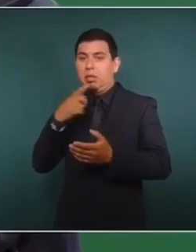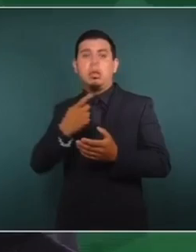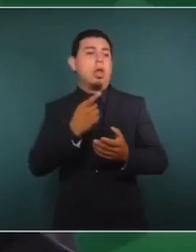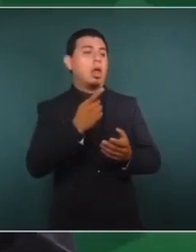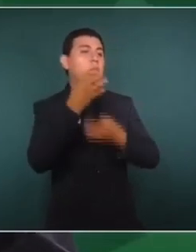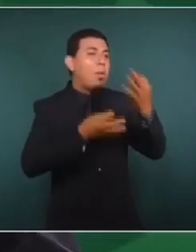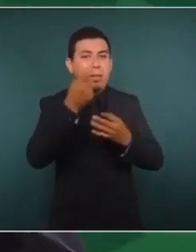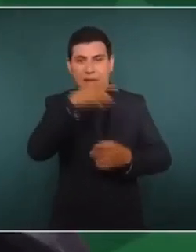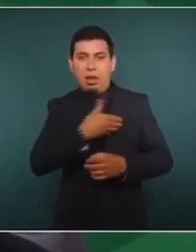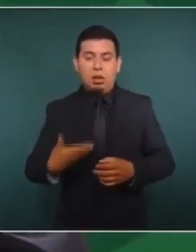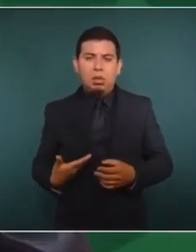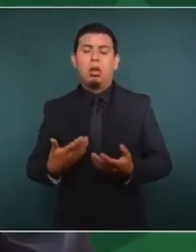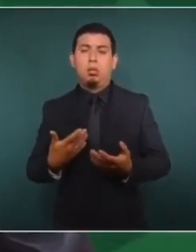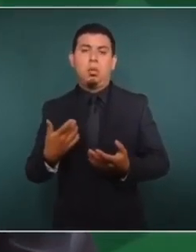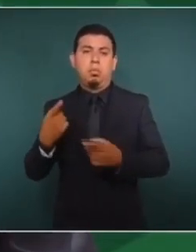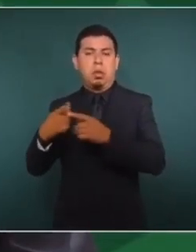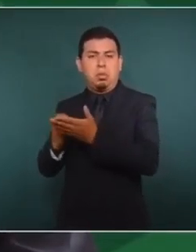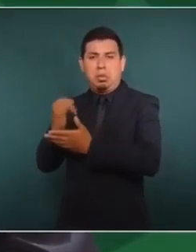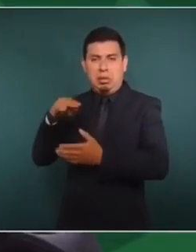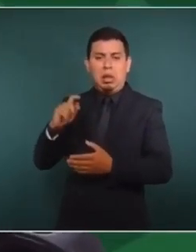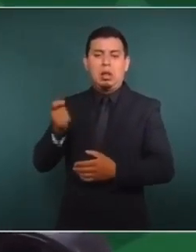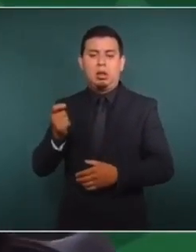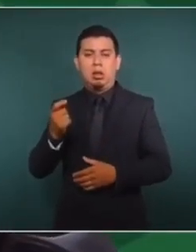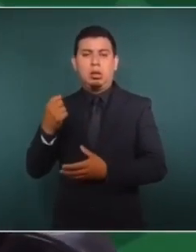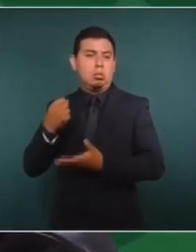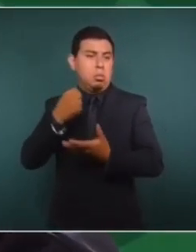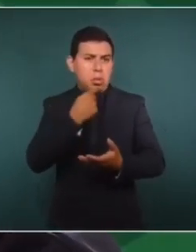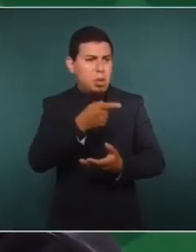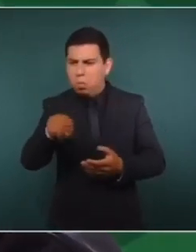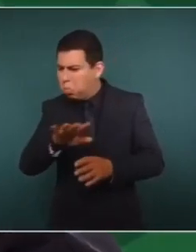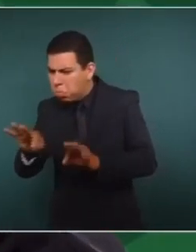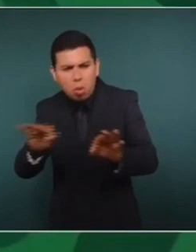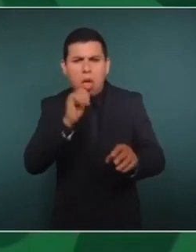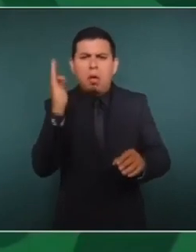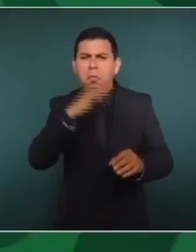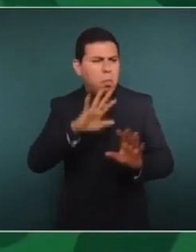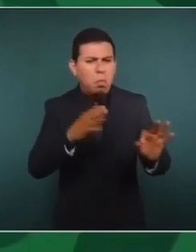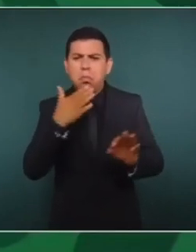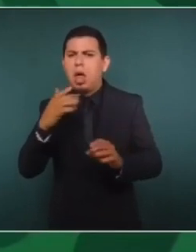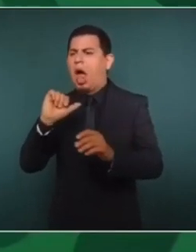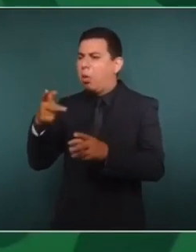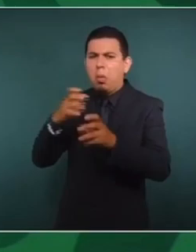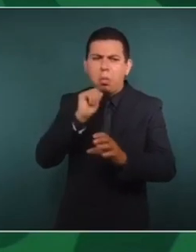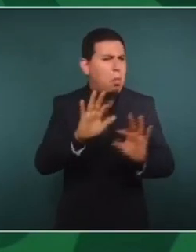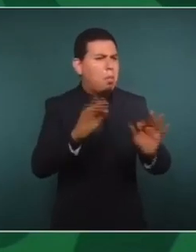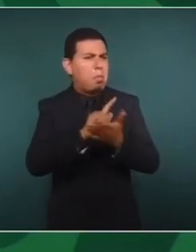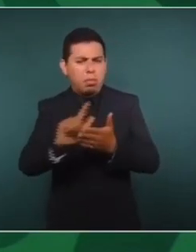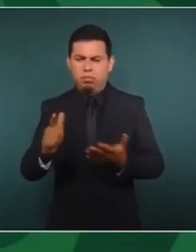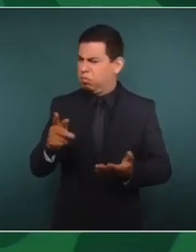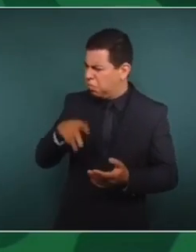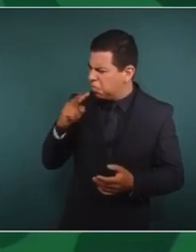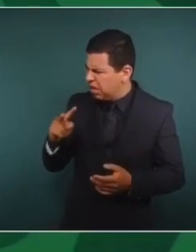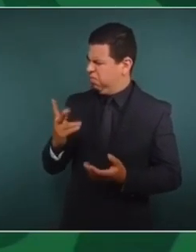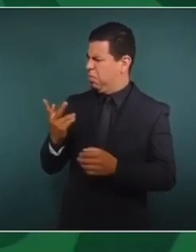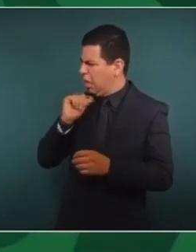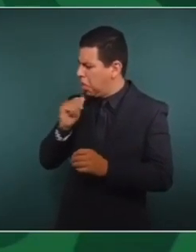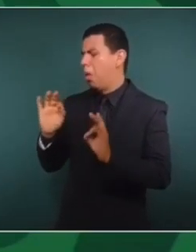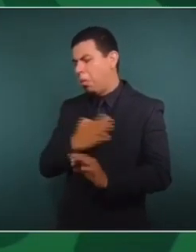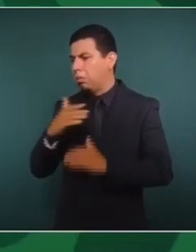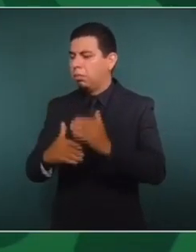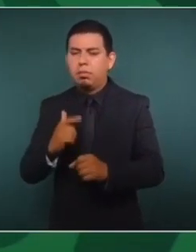es de que no había ningún delito y que los que habían rebasado el tope de campaña